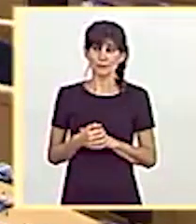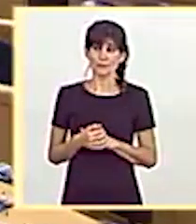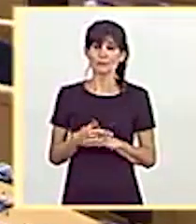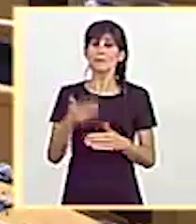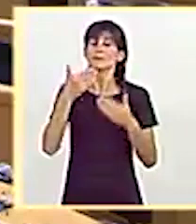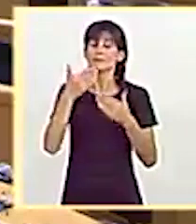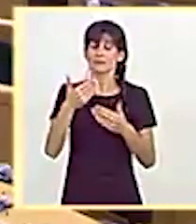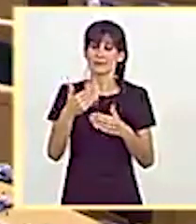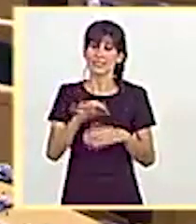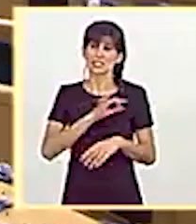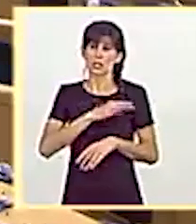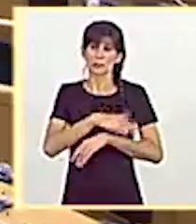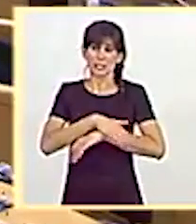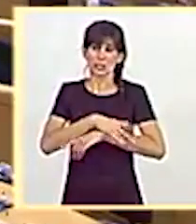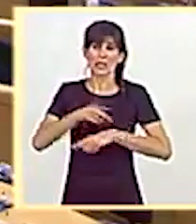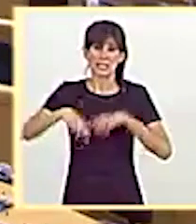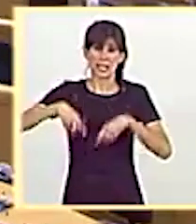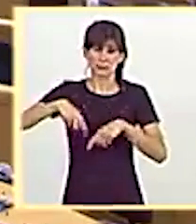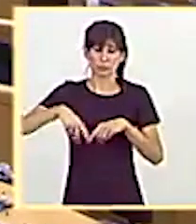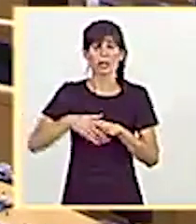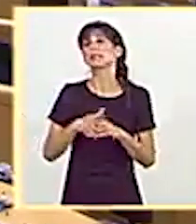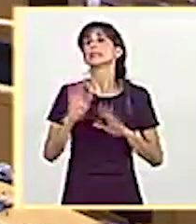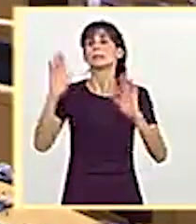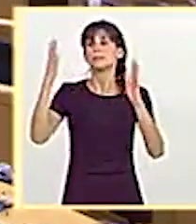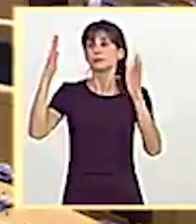Gracias, señor ministro de Transportes.